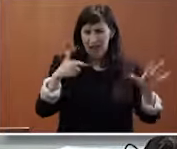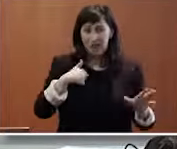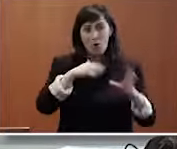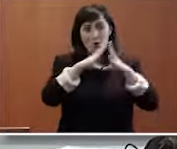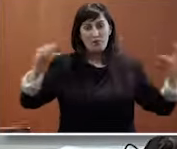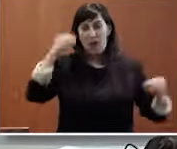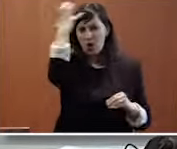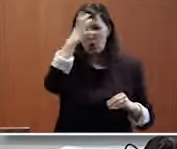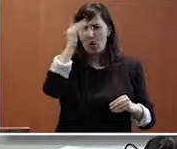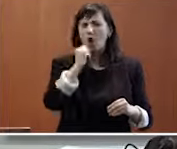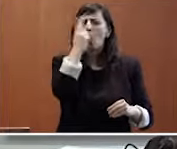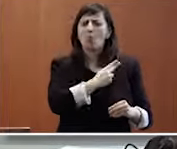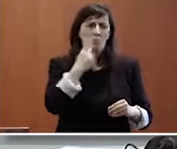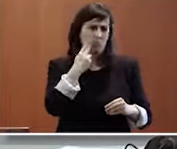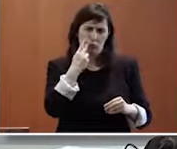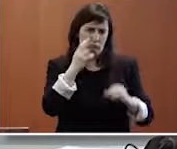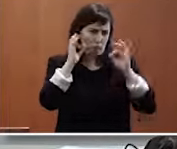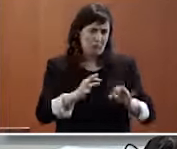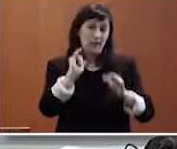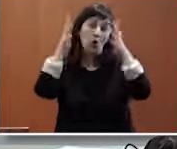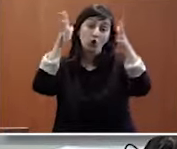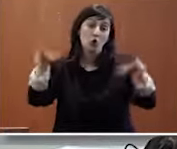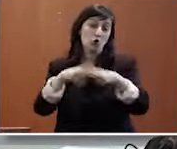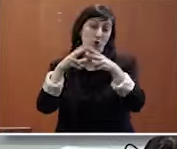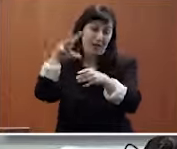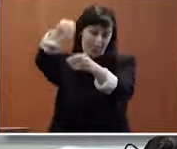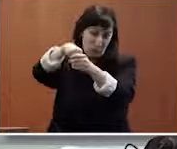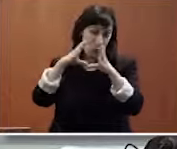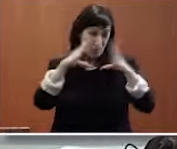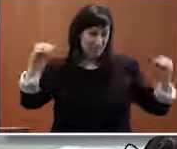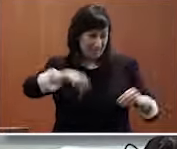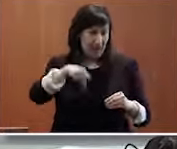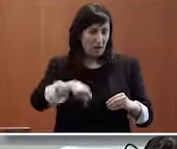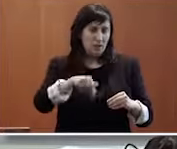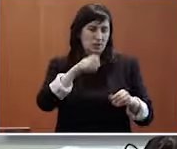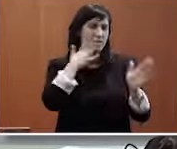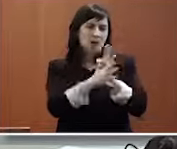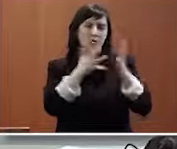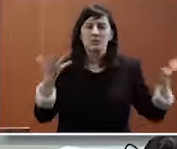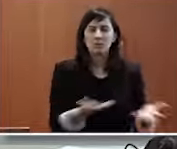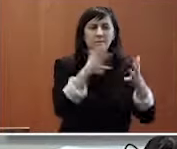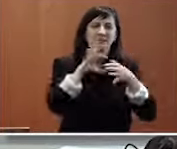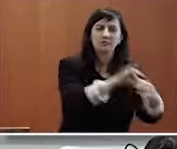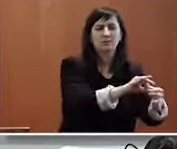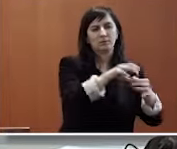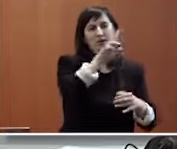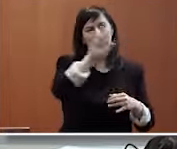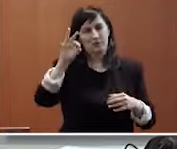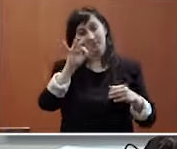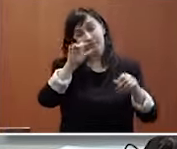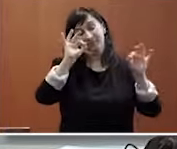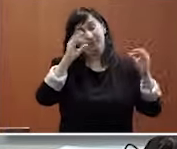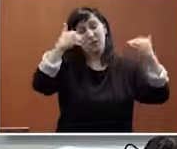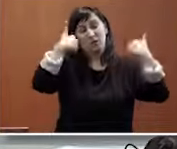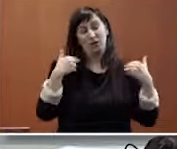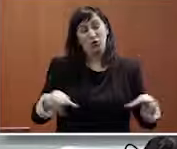Universidade da Coruña en general e do seu Conselho Social en particular a favor da responsabilidade social, responsabilidade social corporativa e